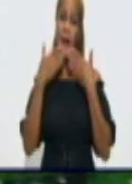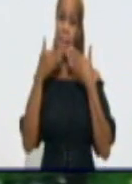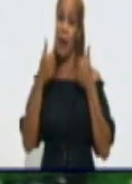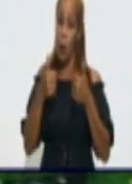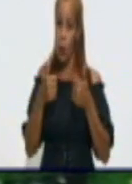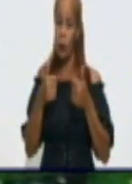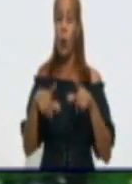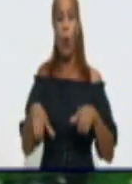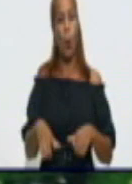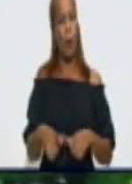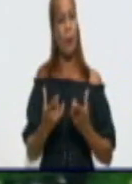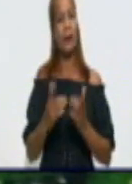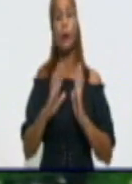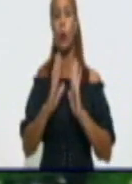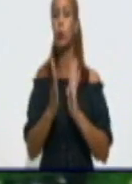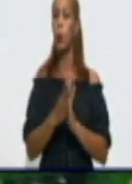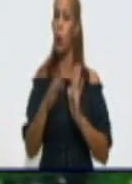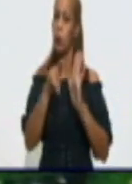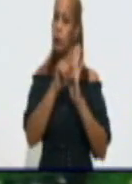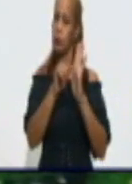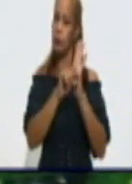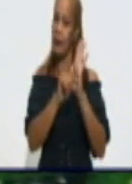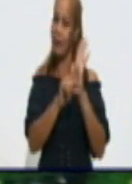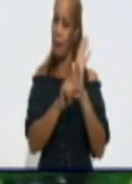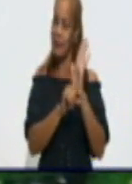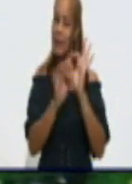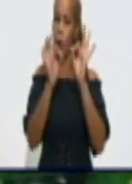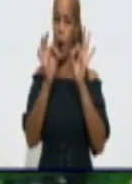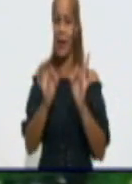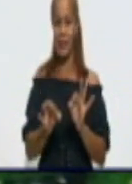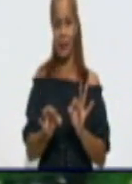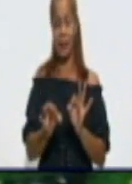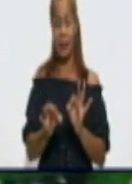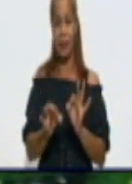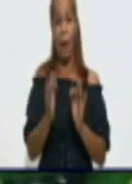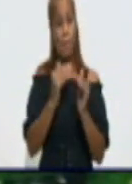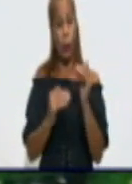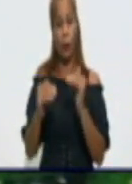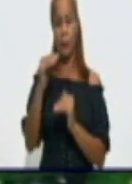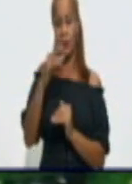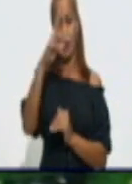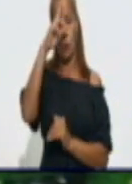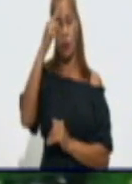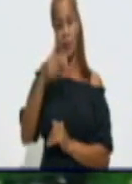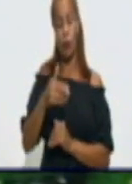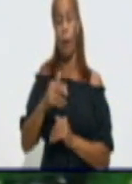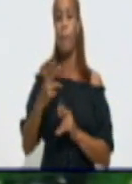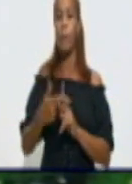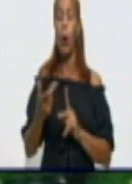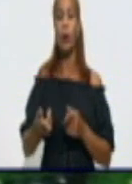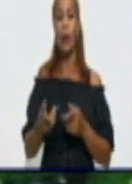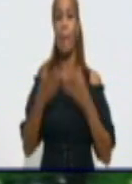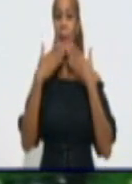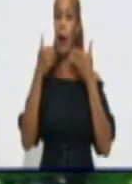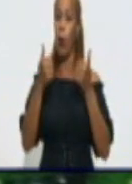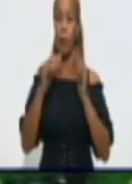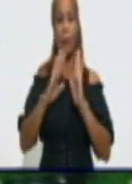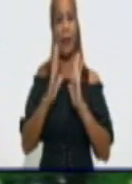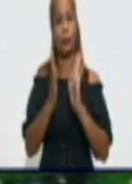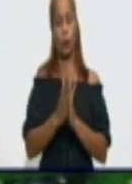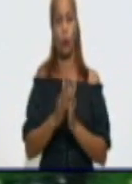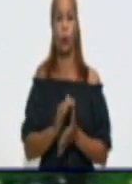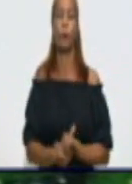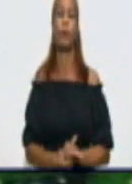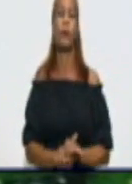con lo que está establecido por el Ministerio de Salud Pública porque es lo mejor para todos. Doctora, acerca